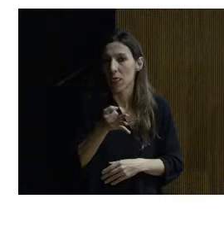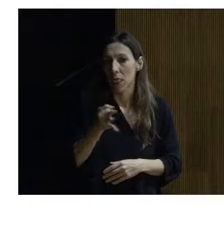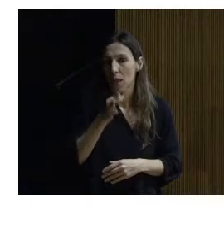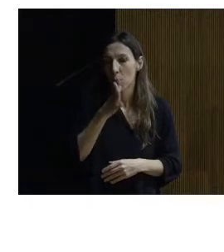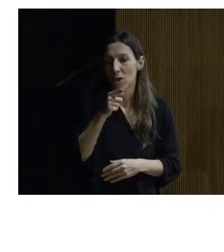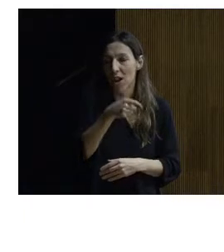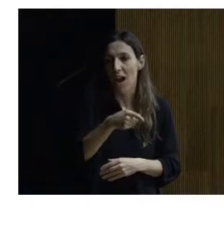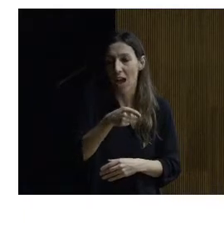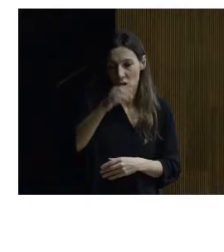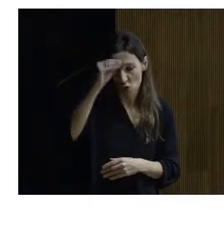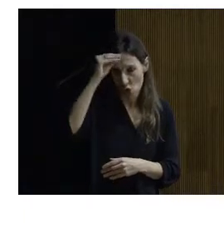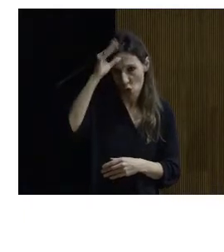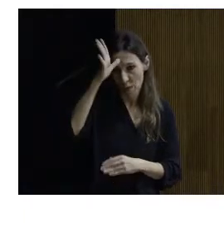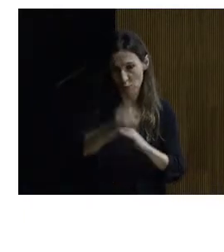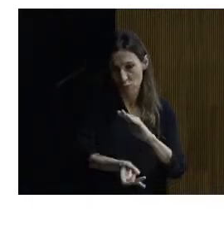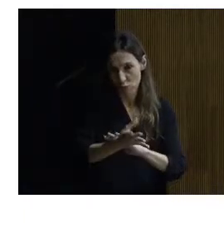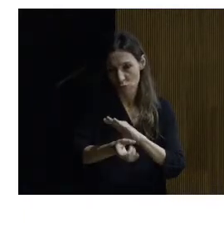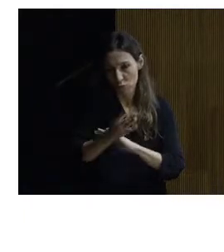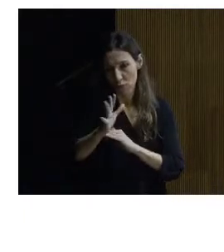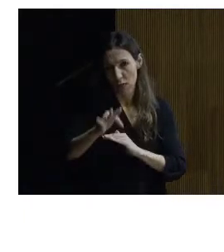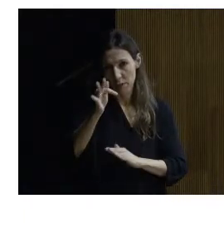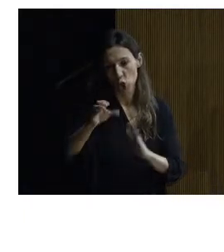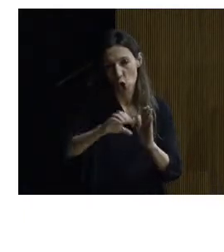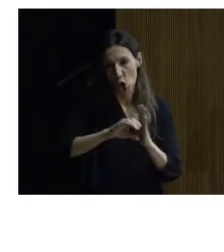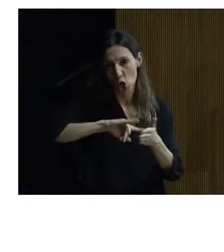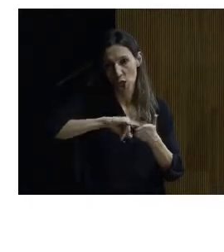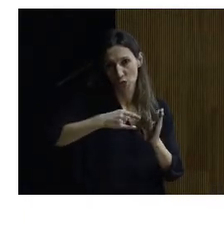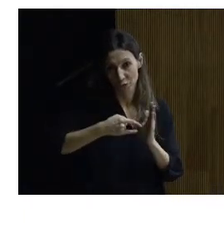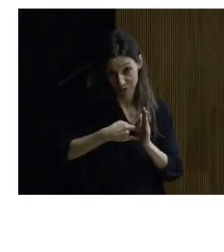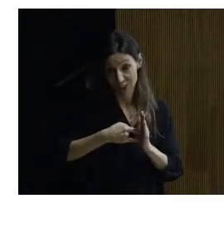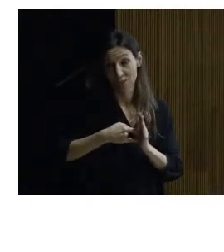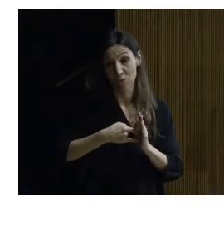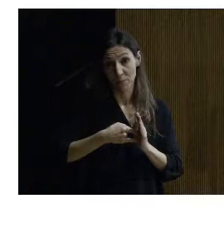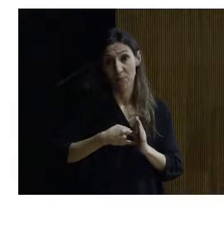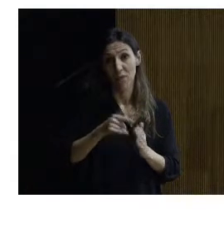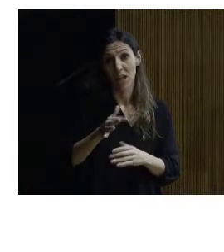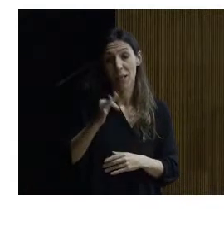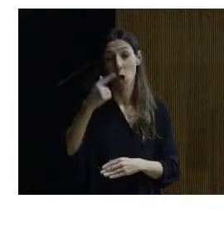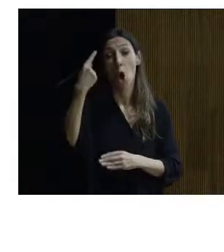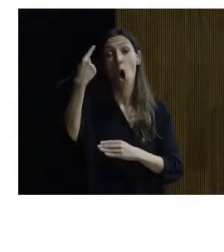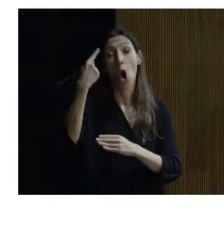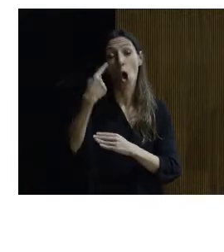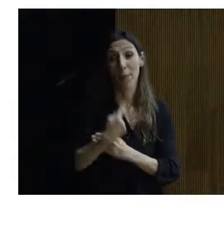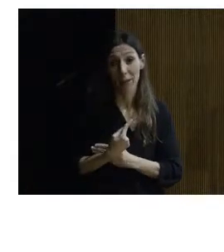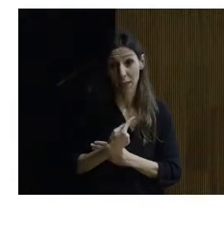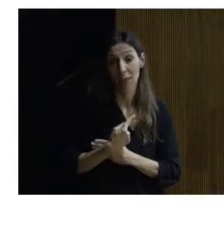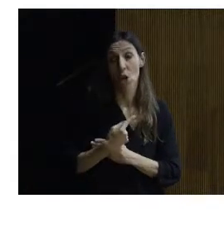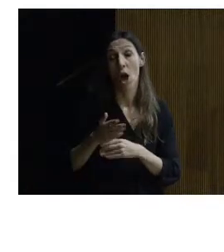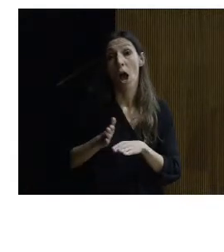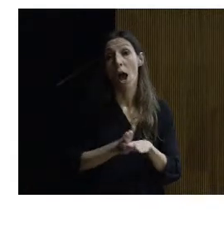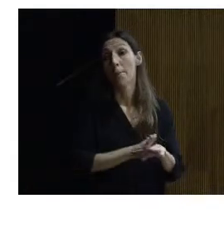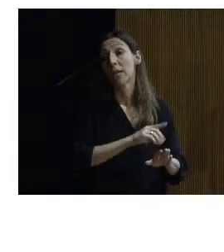conocimiento está además el código técnico de por medio y aparte de esa obligación digamos de la